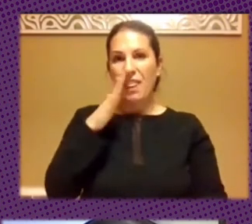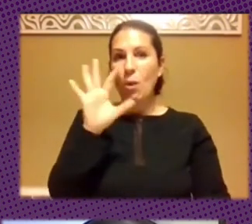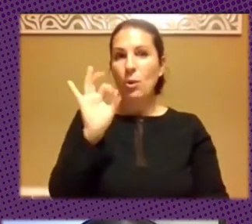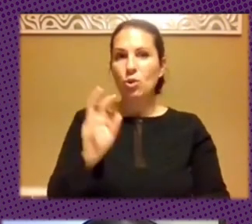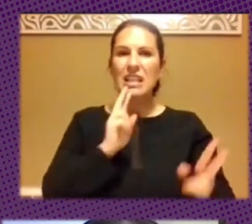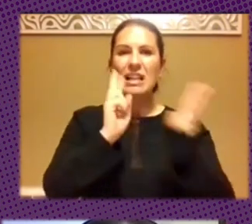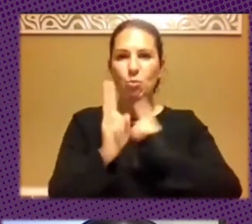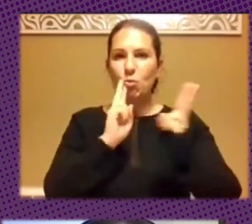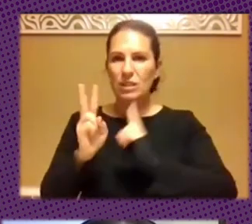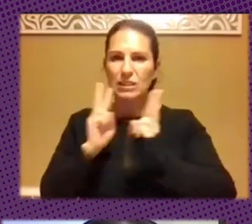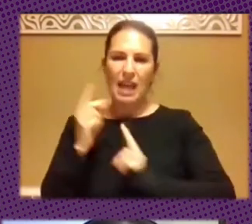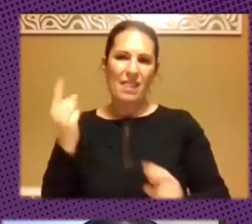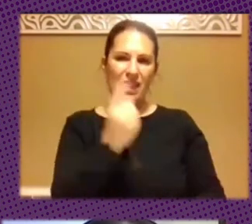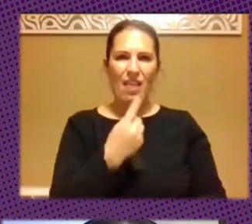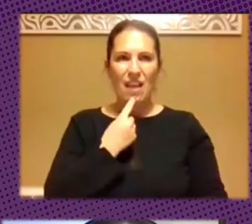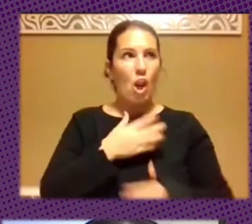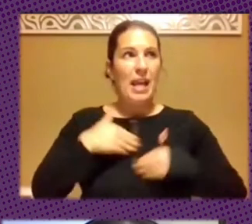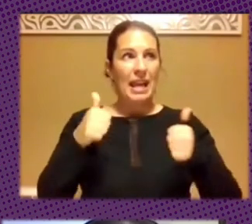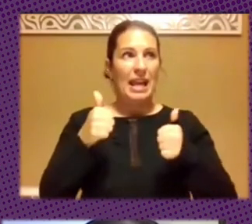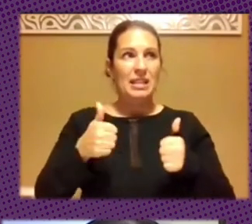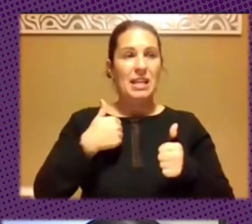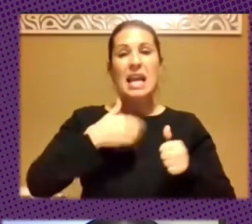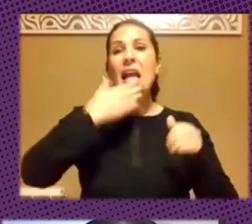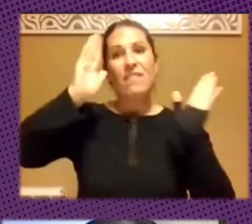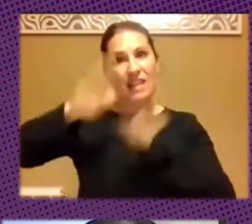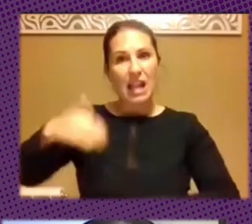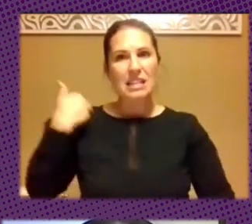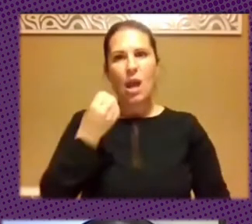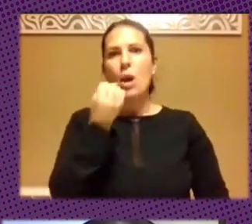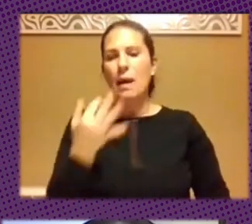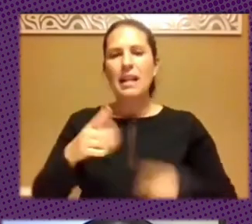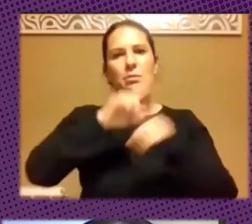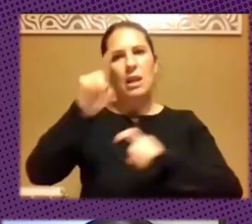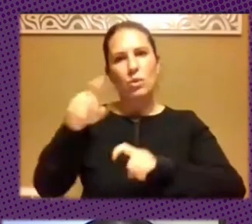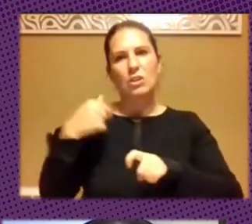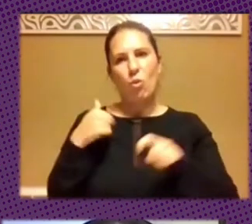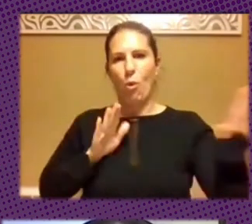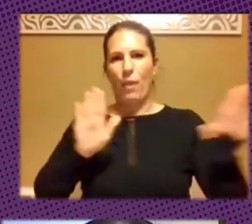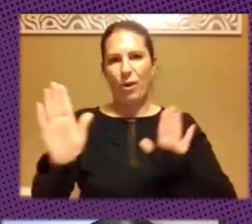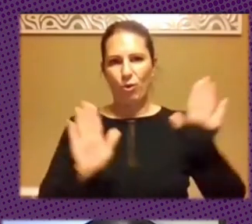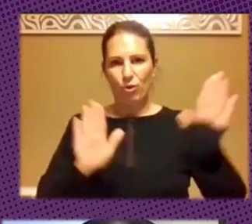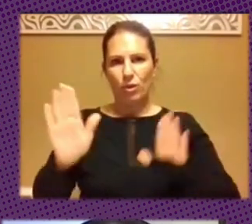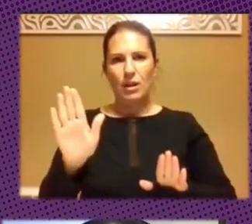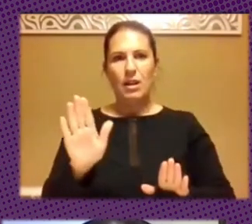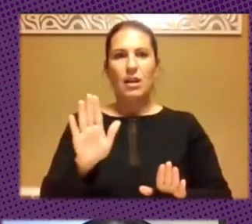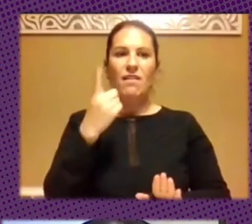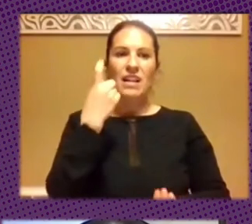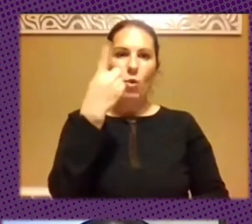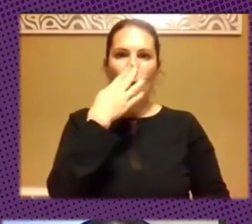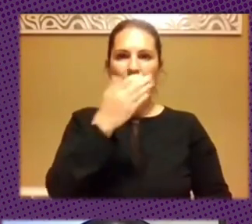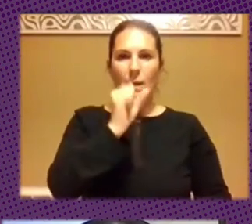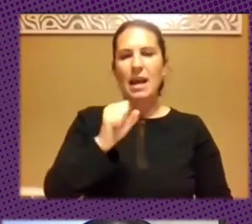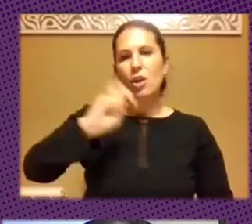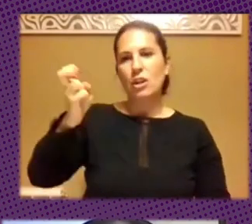incluir lo que queráis y al final hay ya varias preguntas que os las modelo yo que te queda otra más para ti vea y hay alguna para Glenn